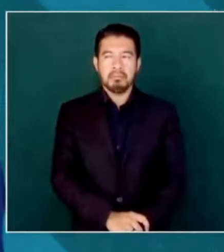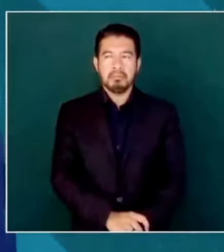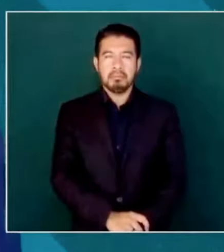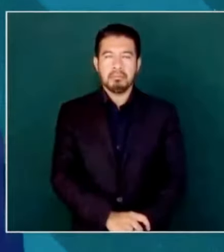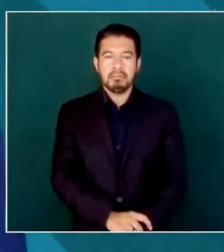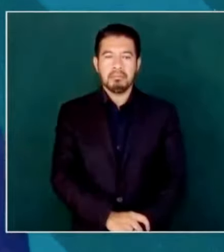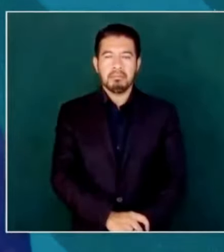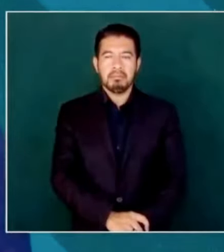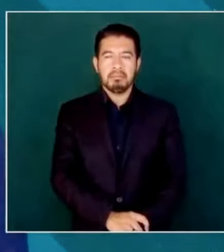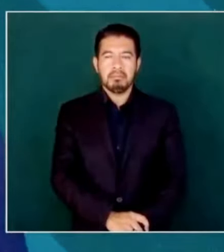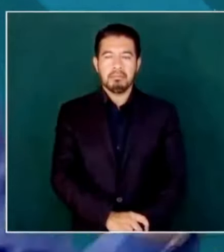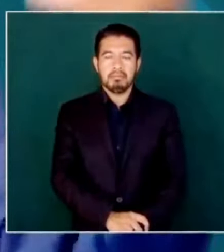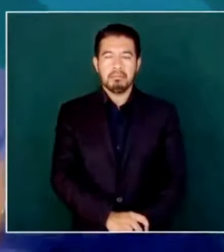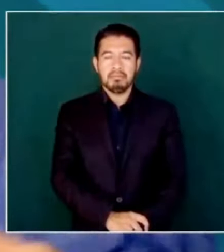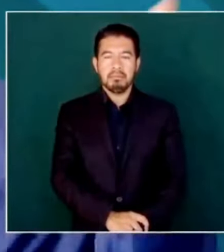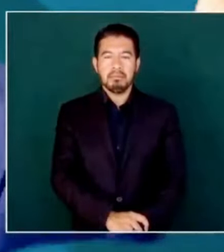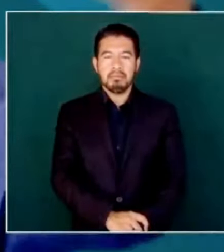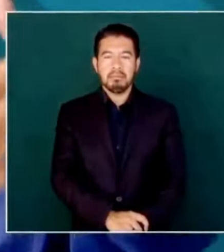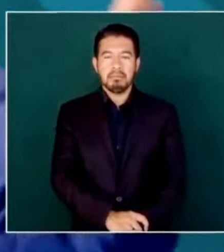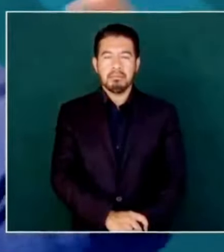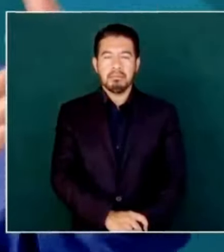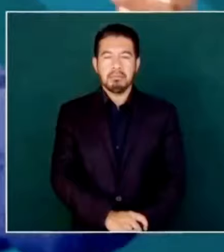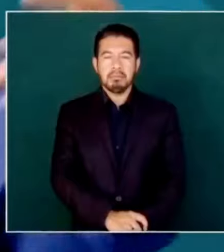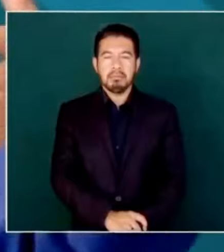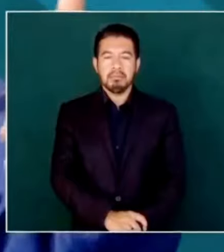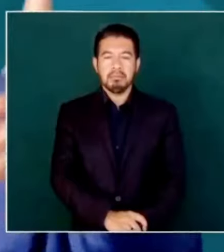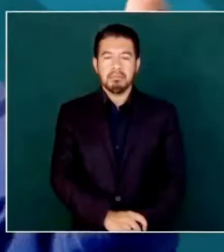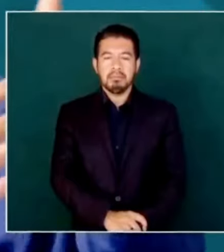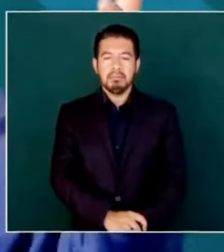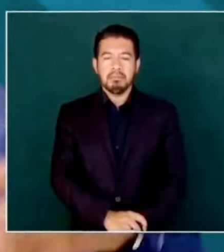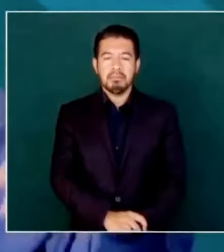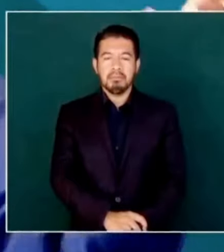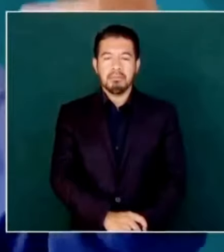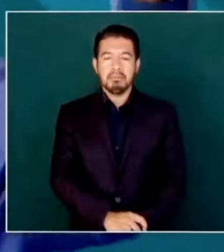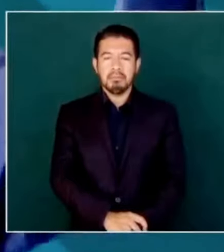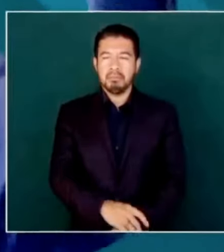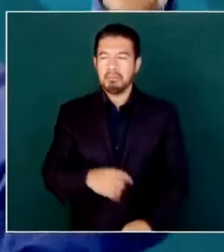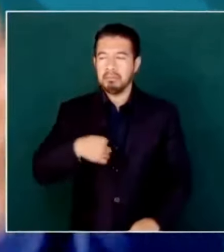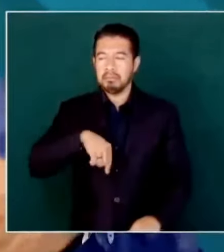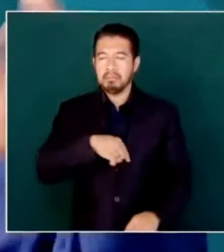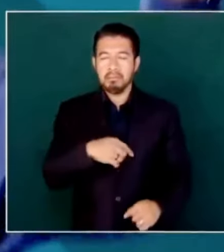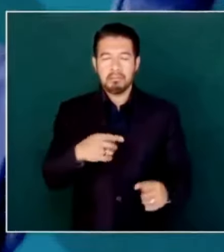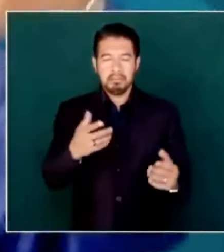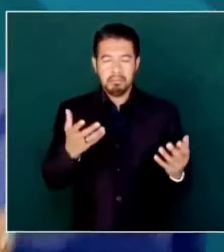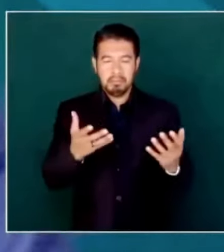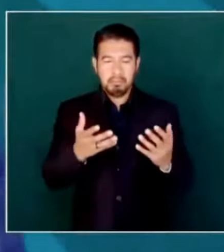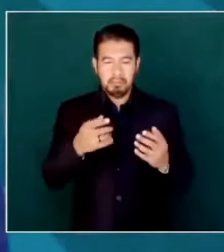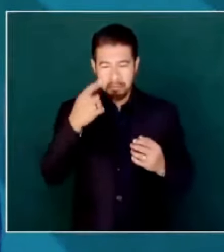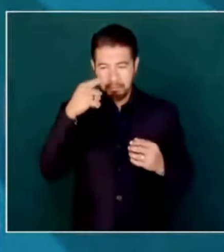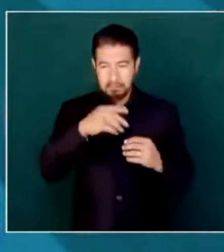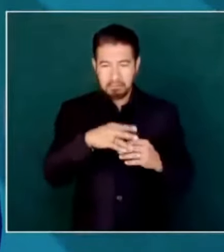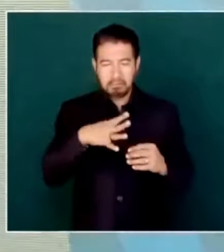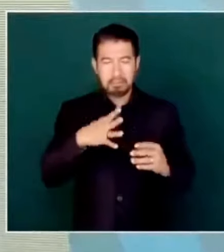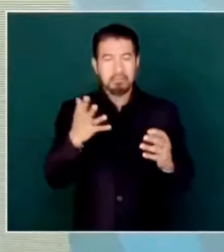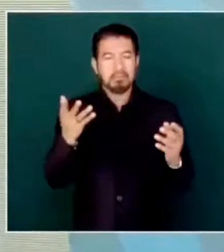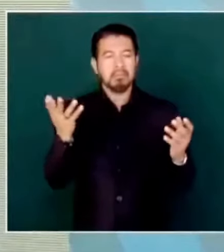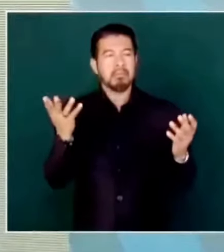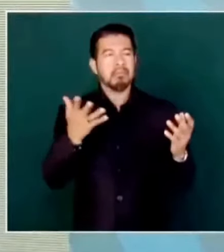Que a nosotros nos han ayudado los de la sociedad civil,